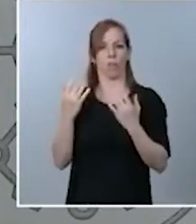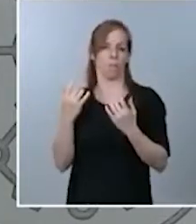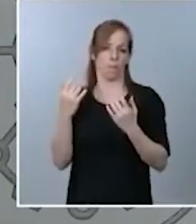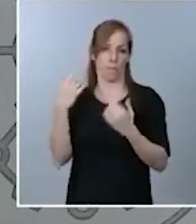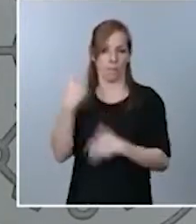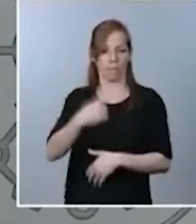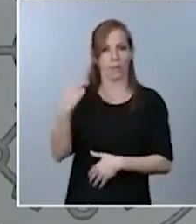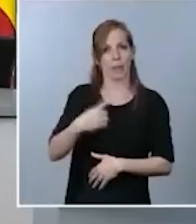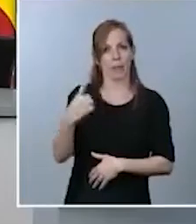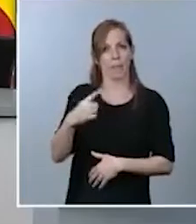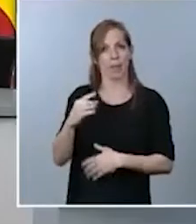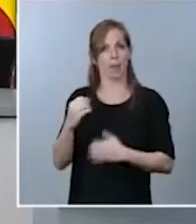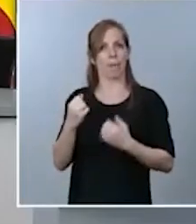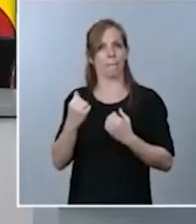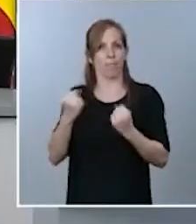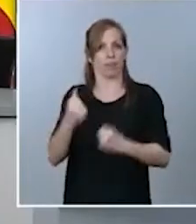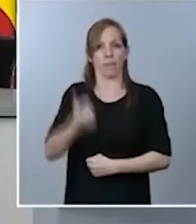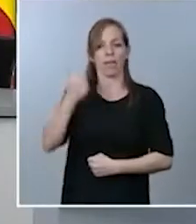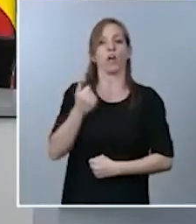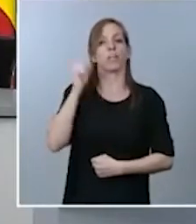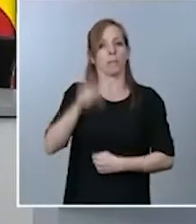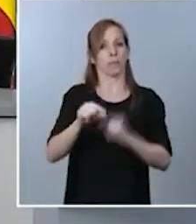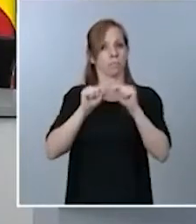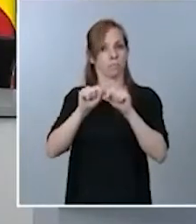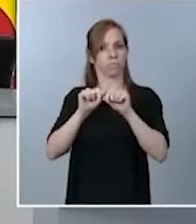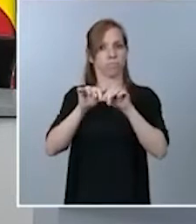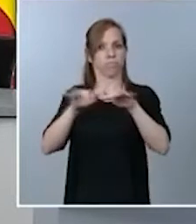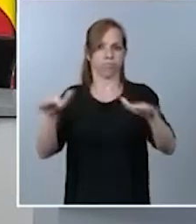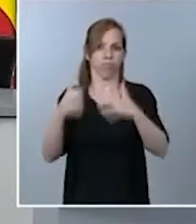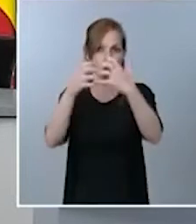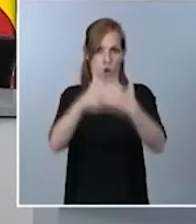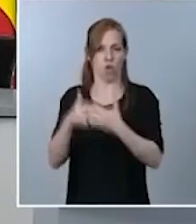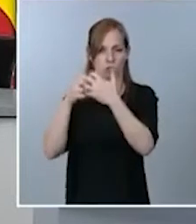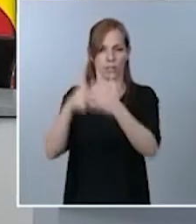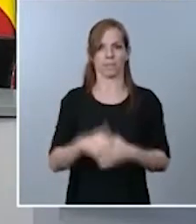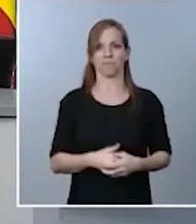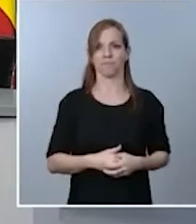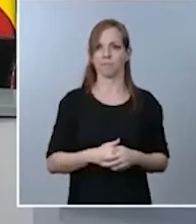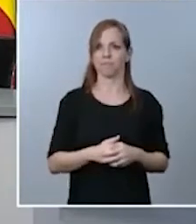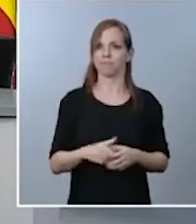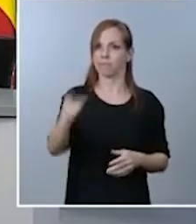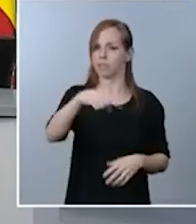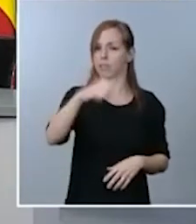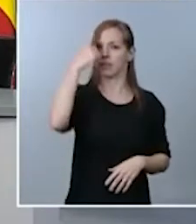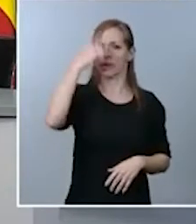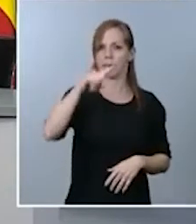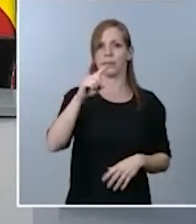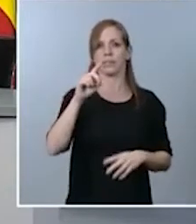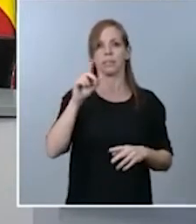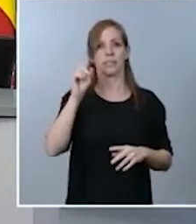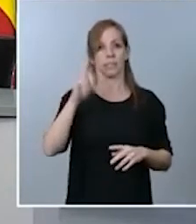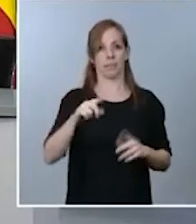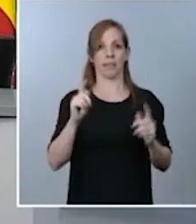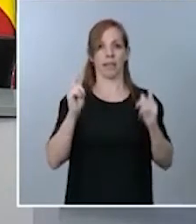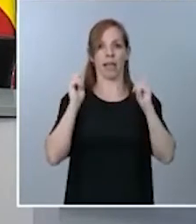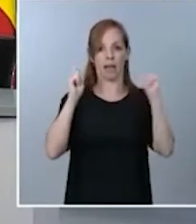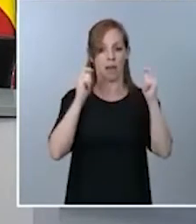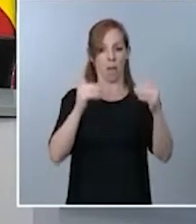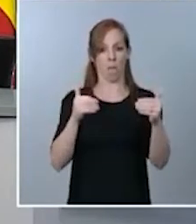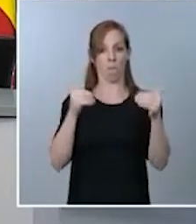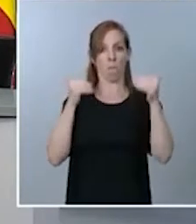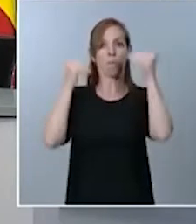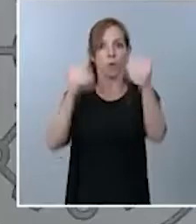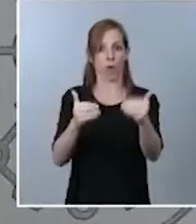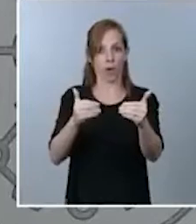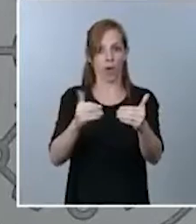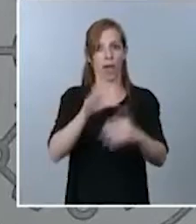la actual pandemia. Y, en este sentido, saben también que, al amparo de la prórroga del estado de alarma, las comunidades autónomas